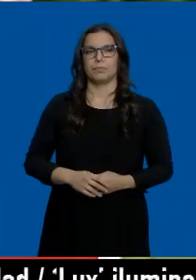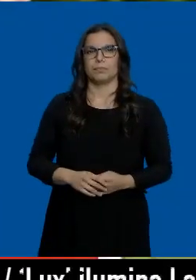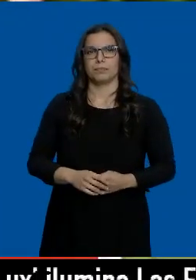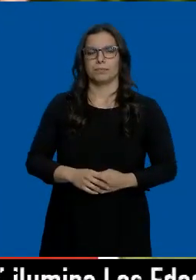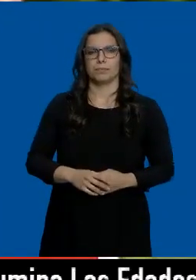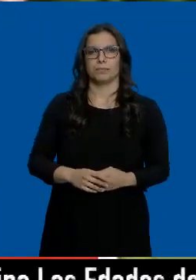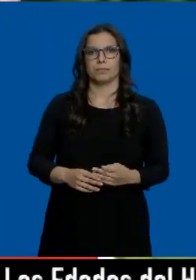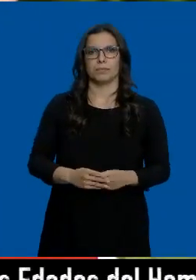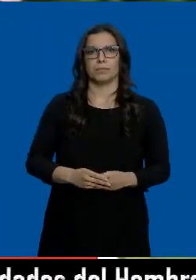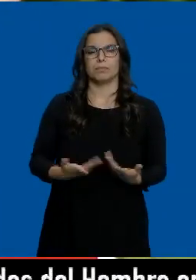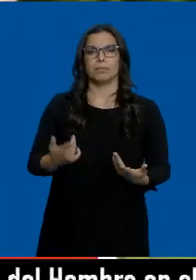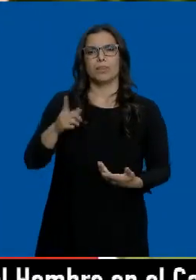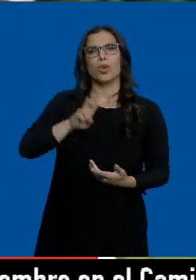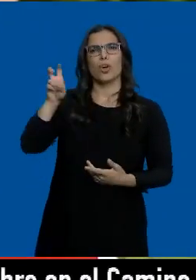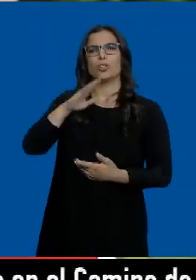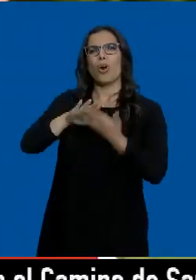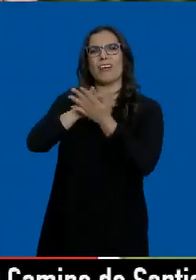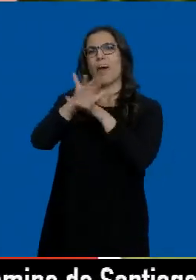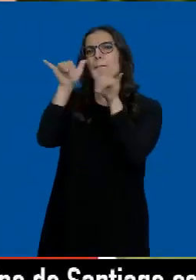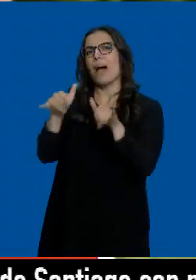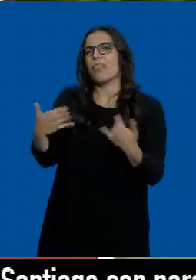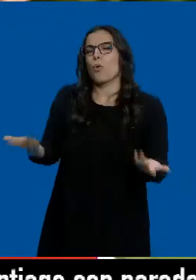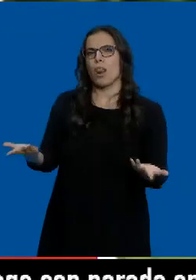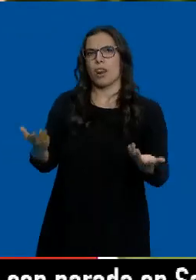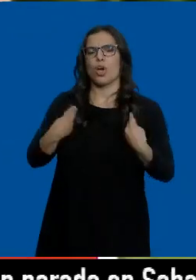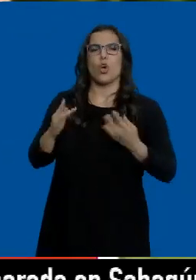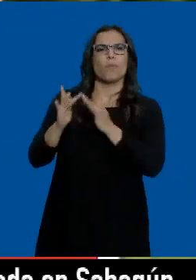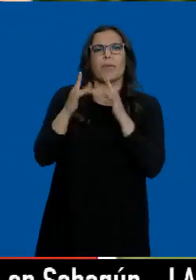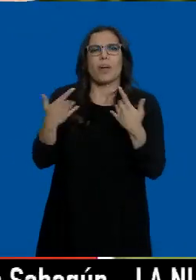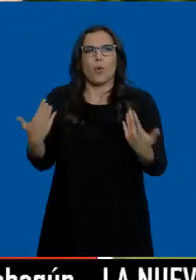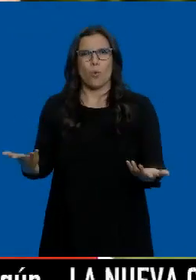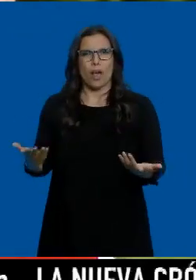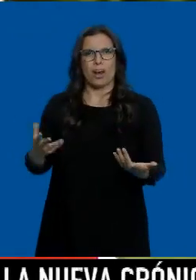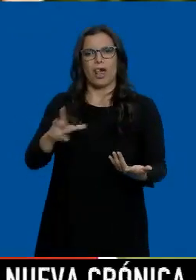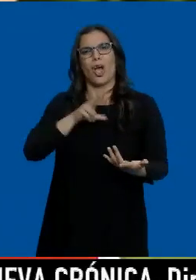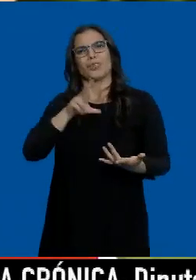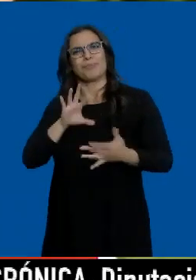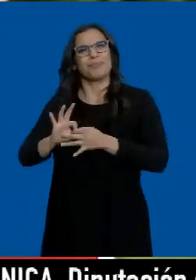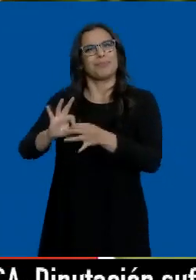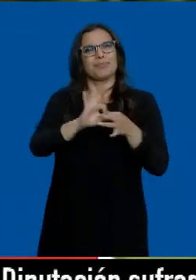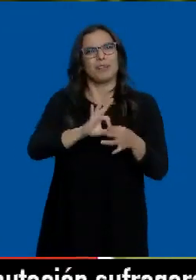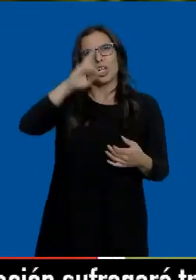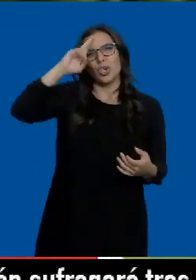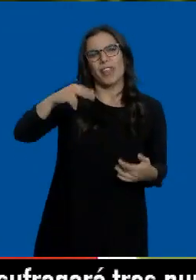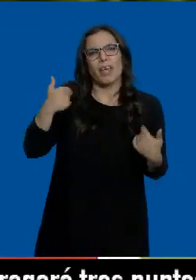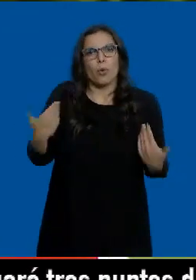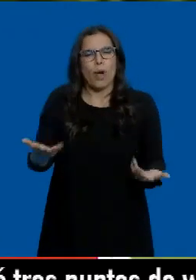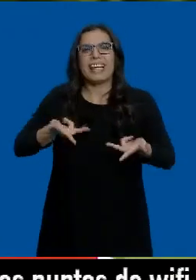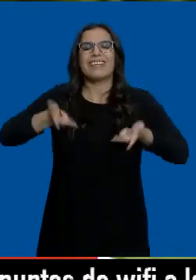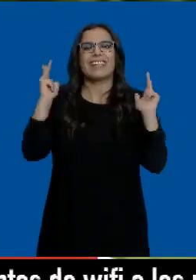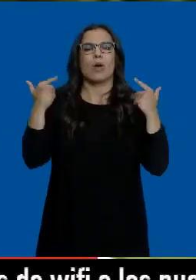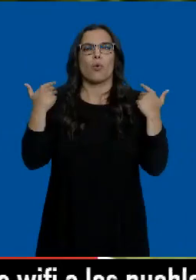De qué paz hablan otros, de qué convivencia, de qué concordia, de qué tolerancia, de qué